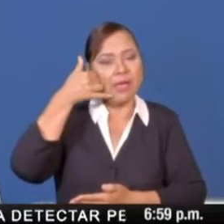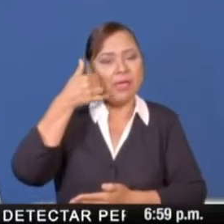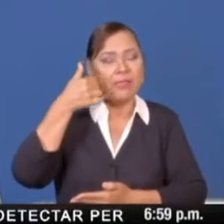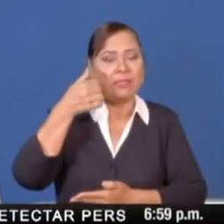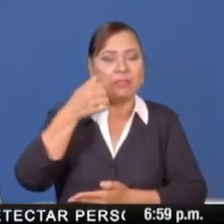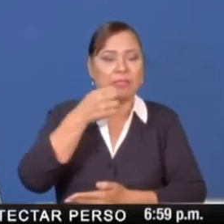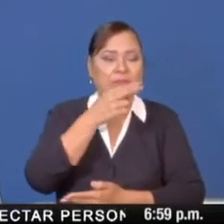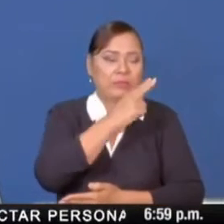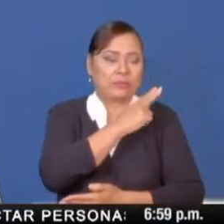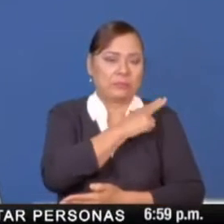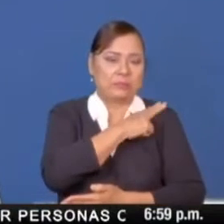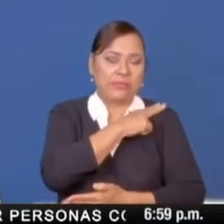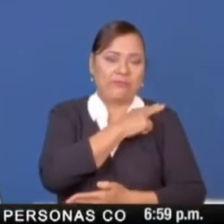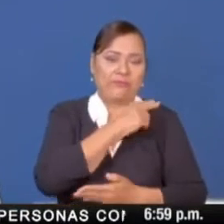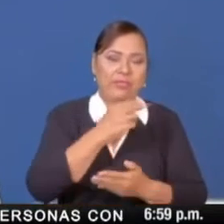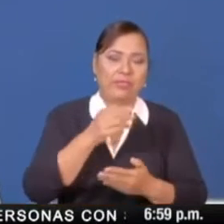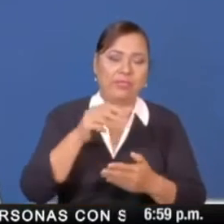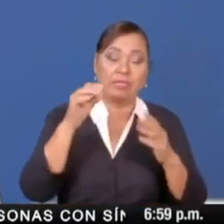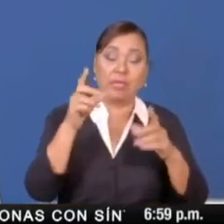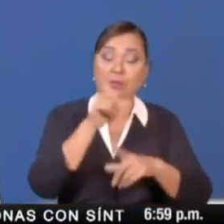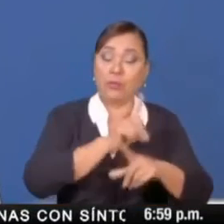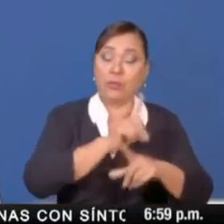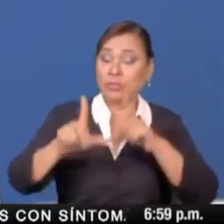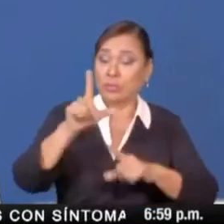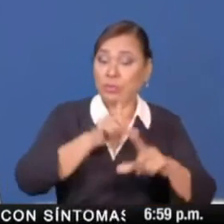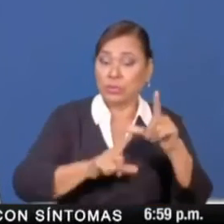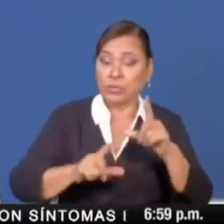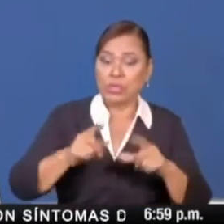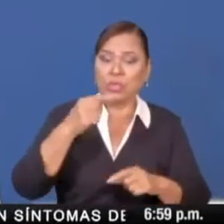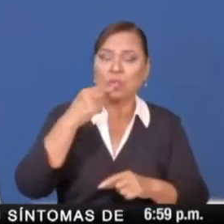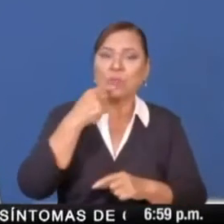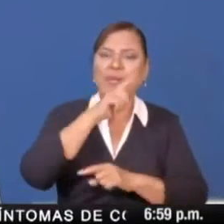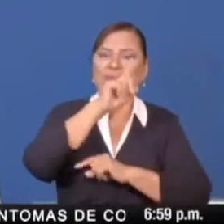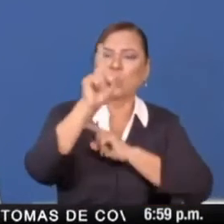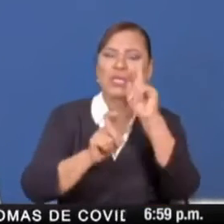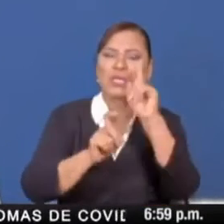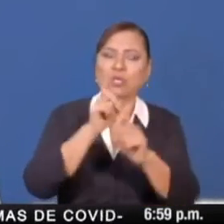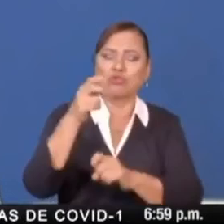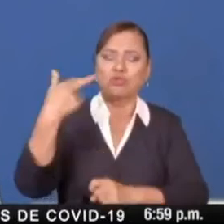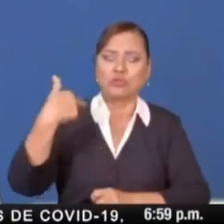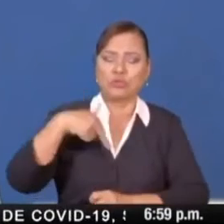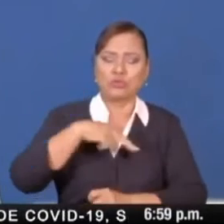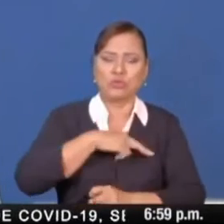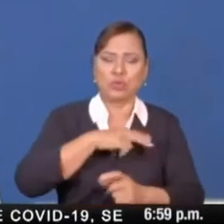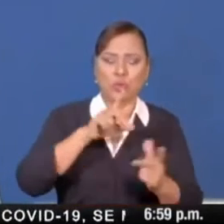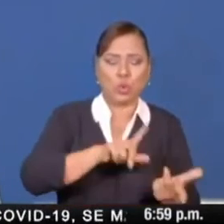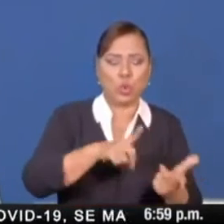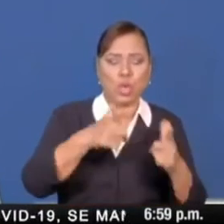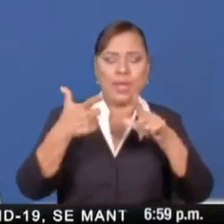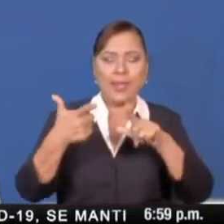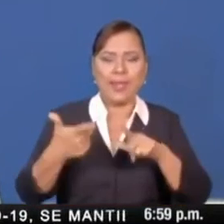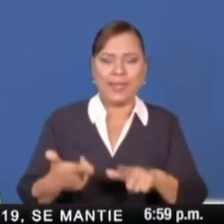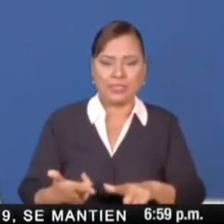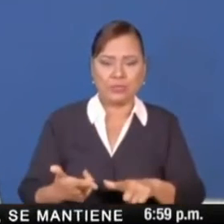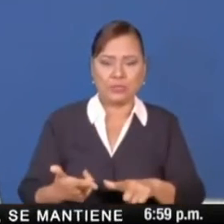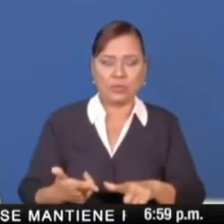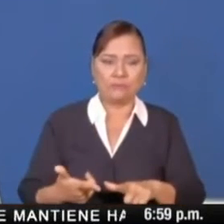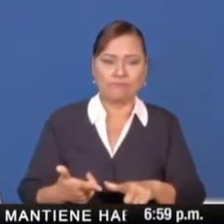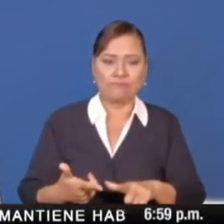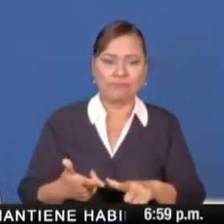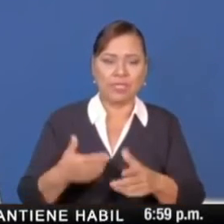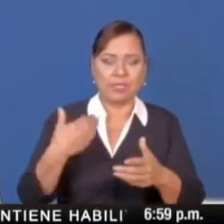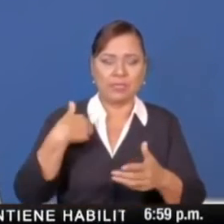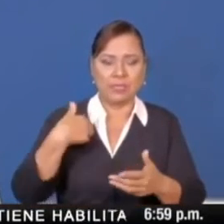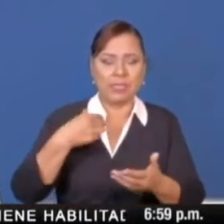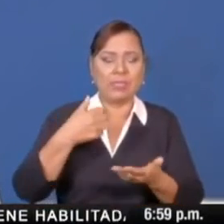consultándonos ya si estamos listos para implementar la vacuna y con orgullo comunicamos que